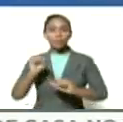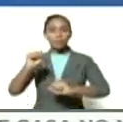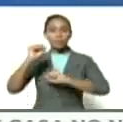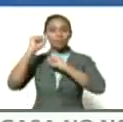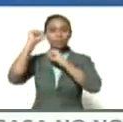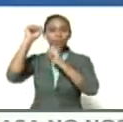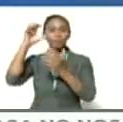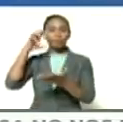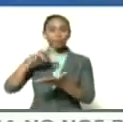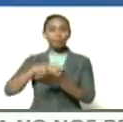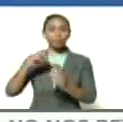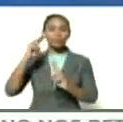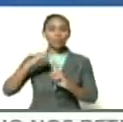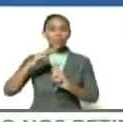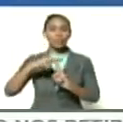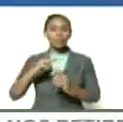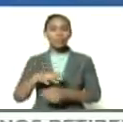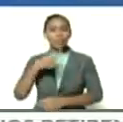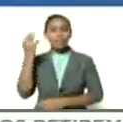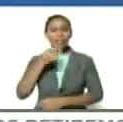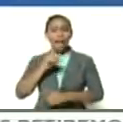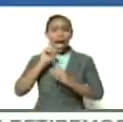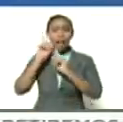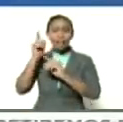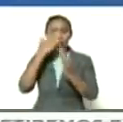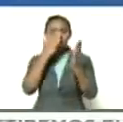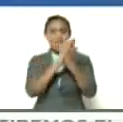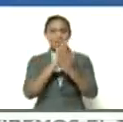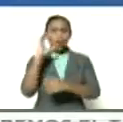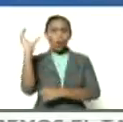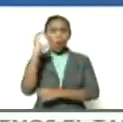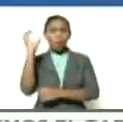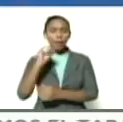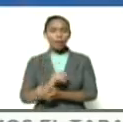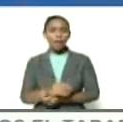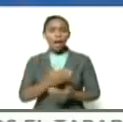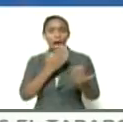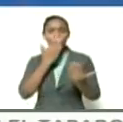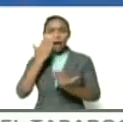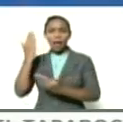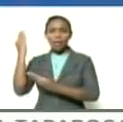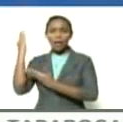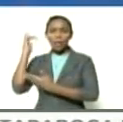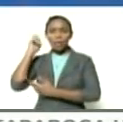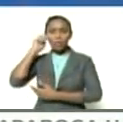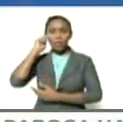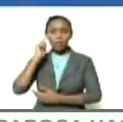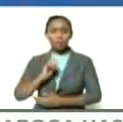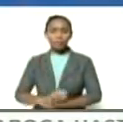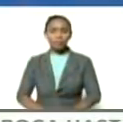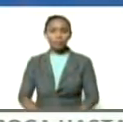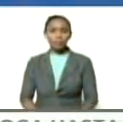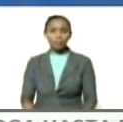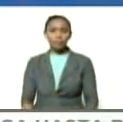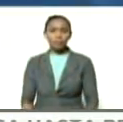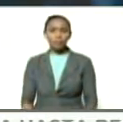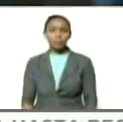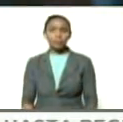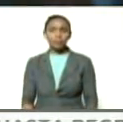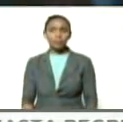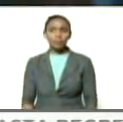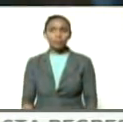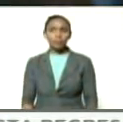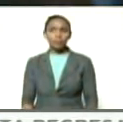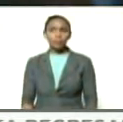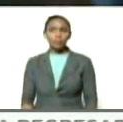estado Táchira verdad allá en la frontera con Colombia adelante Greyson Chacón saludos